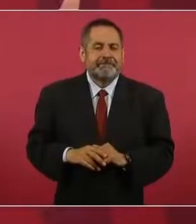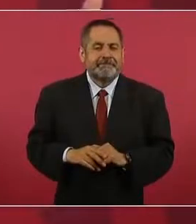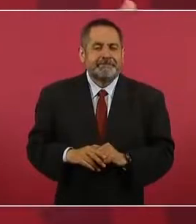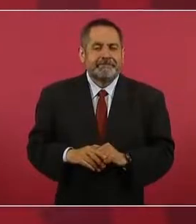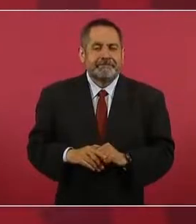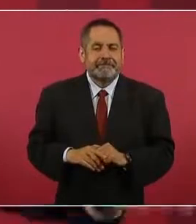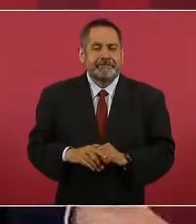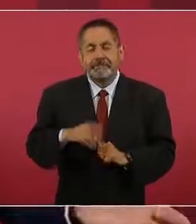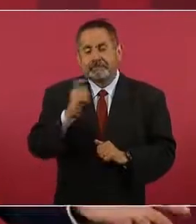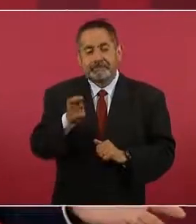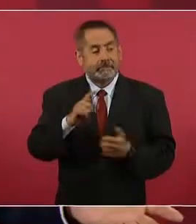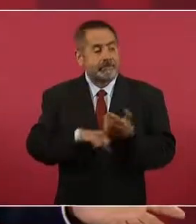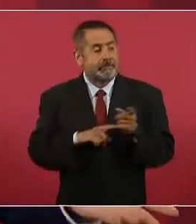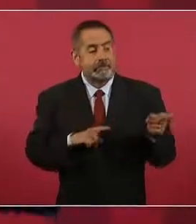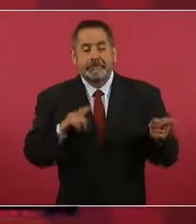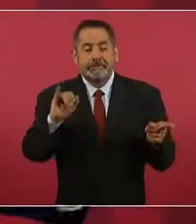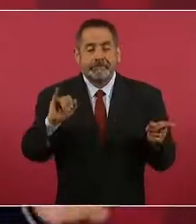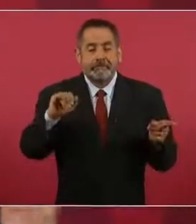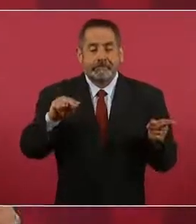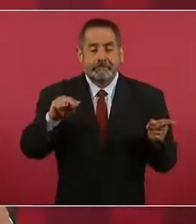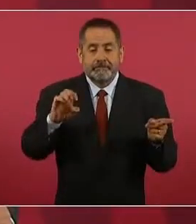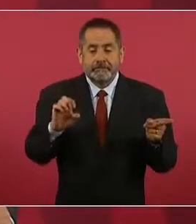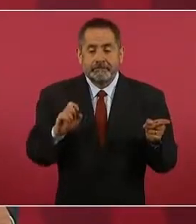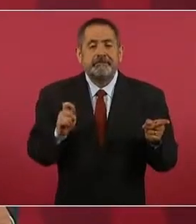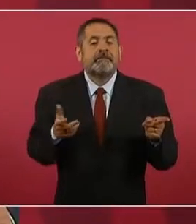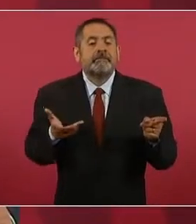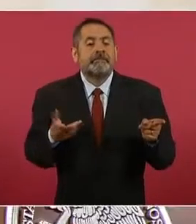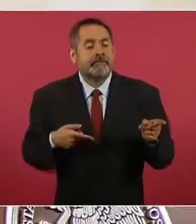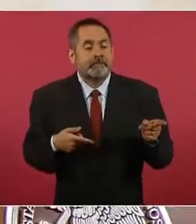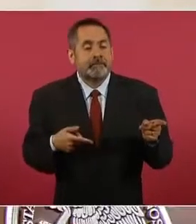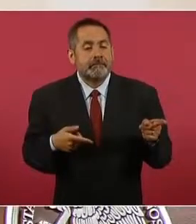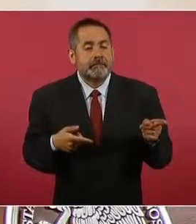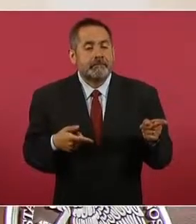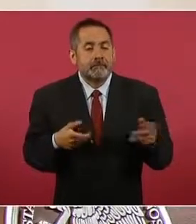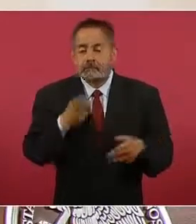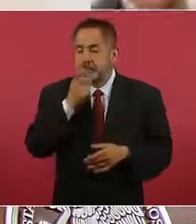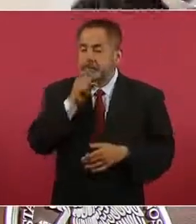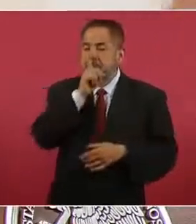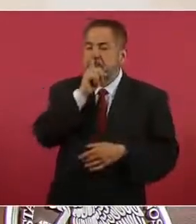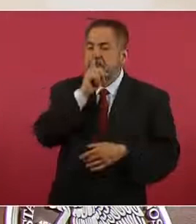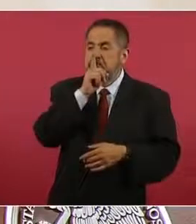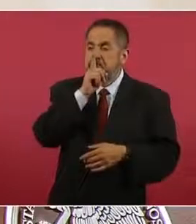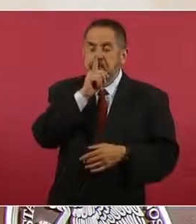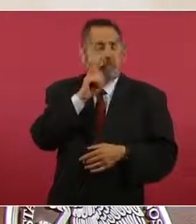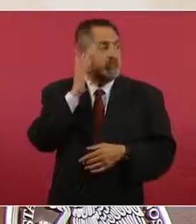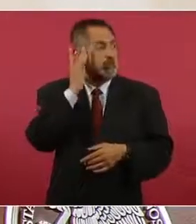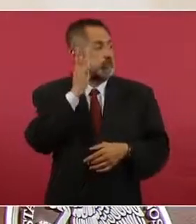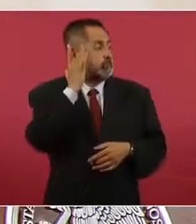Y el INE no dice nada,